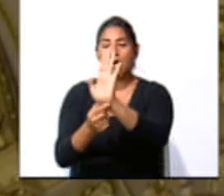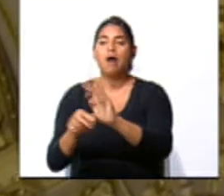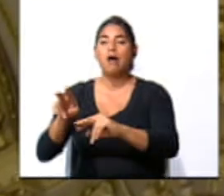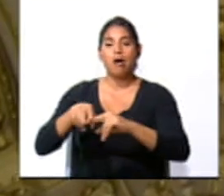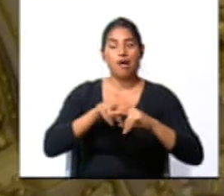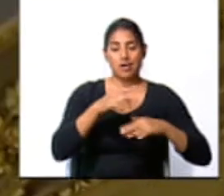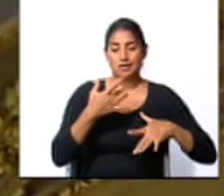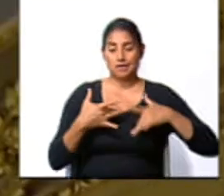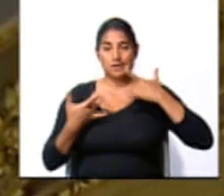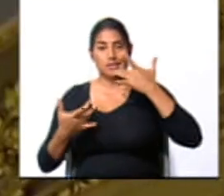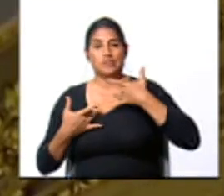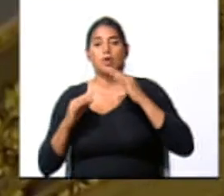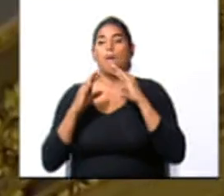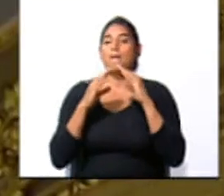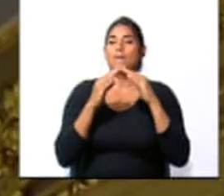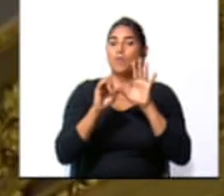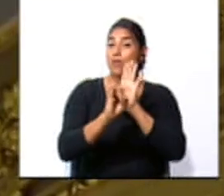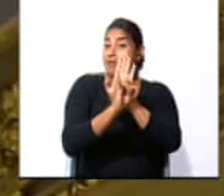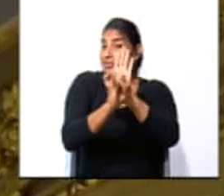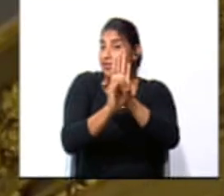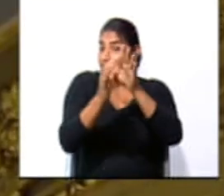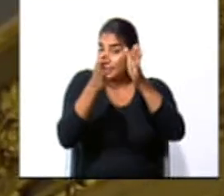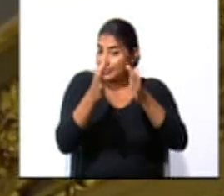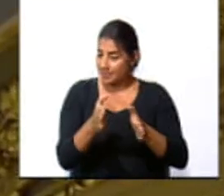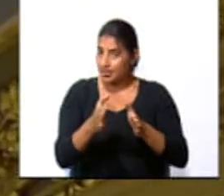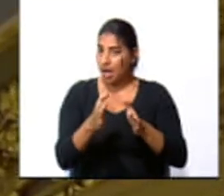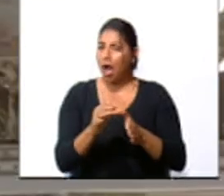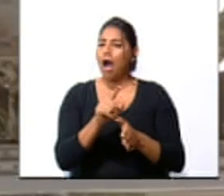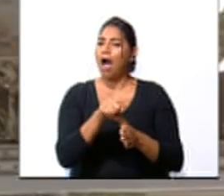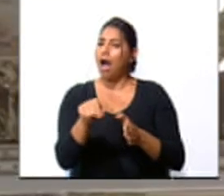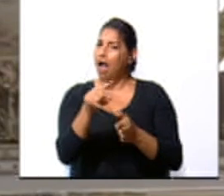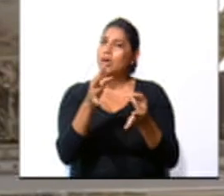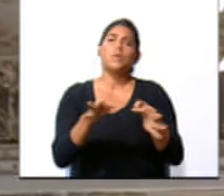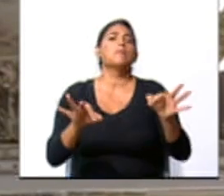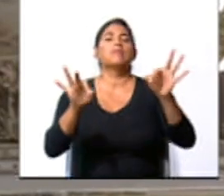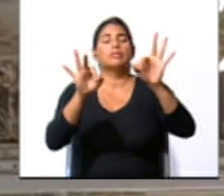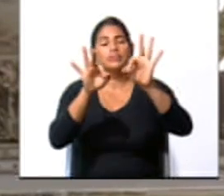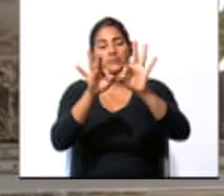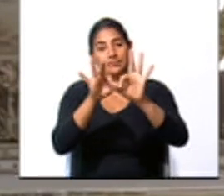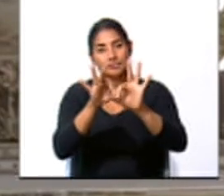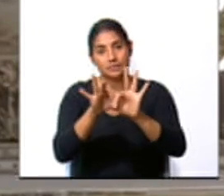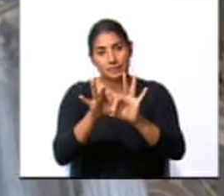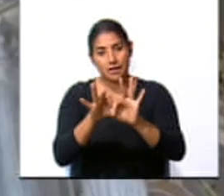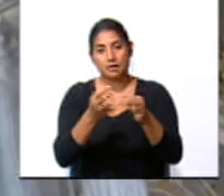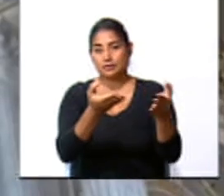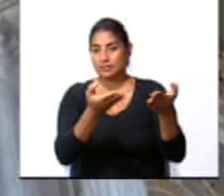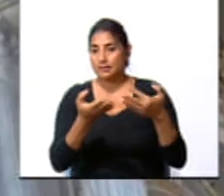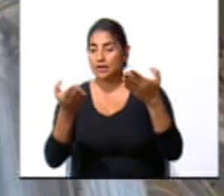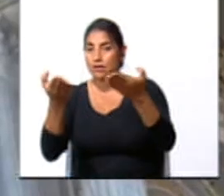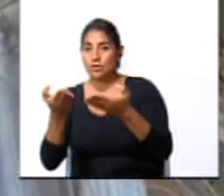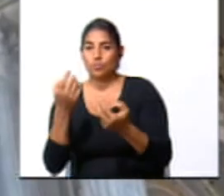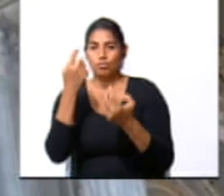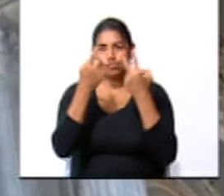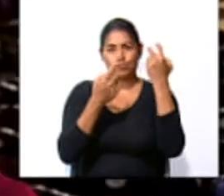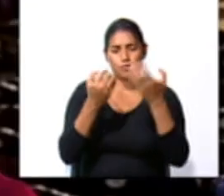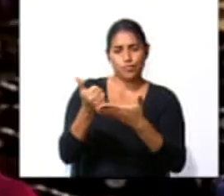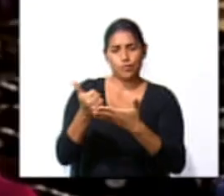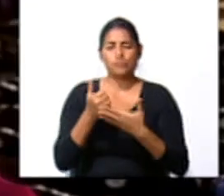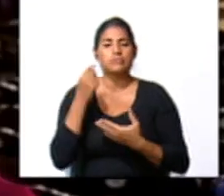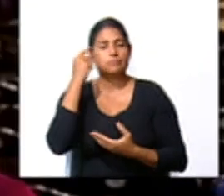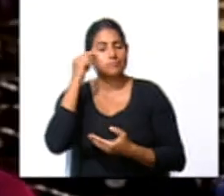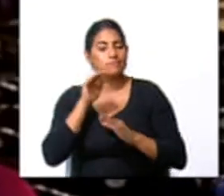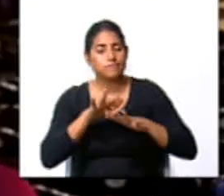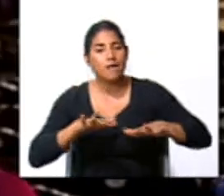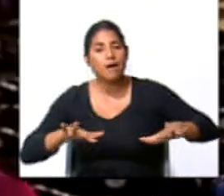hacerlos sentir en su propia identidad como un elemento muy importante que nos cohesiona y también ese